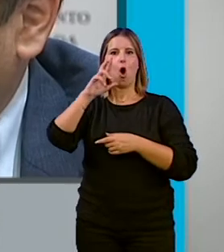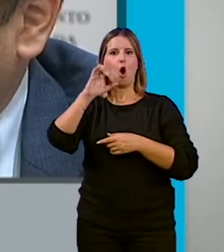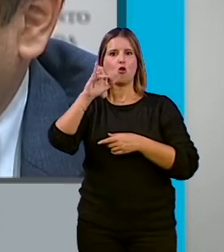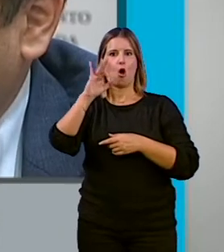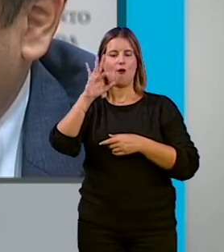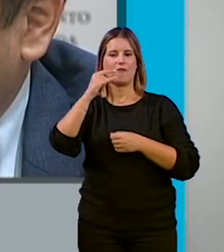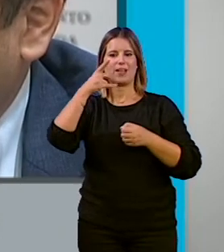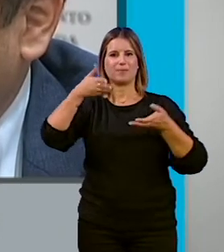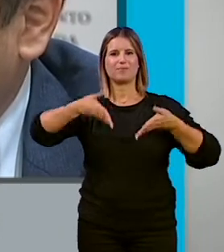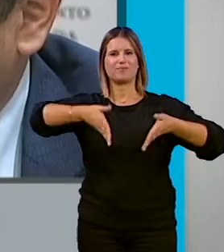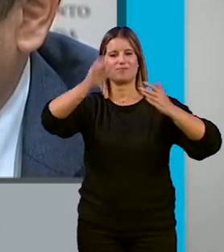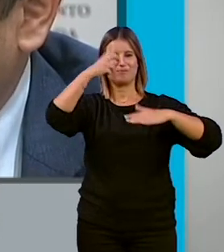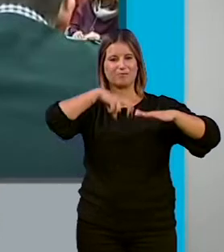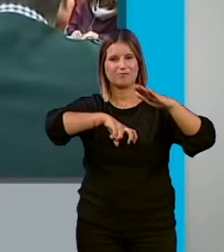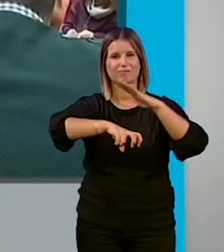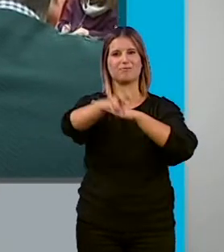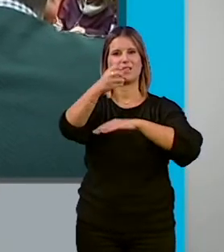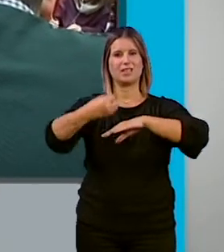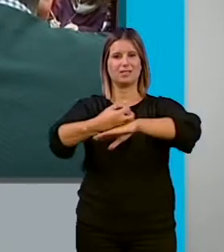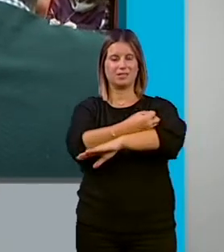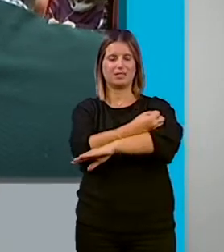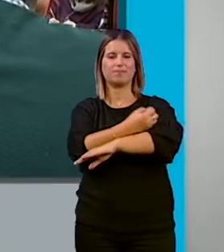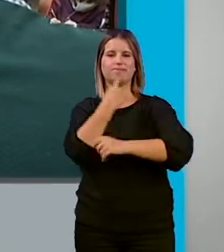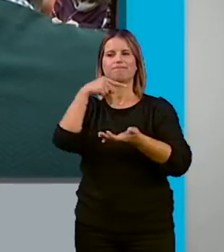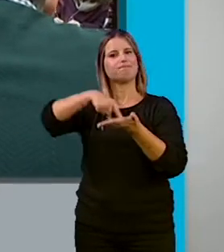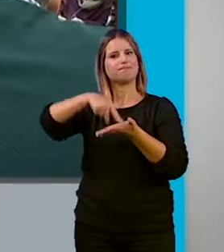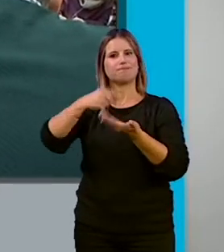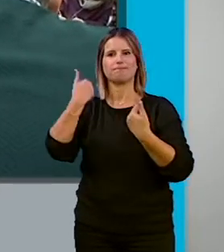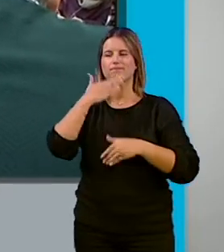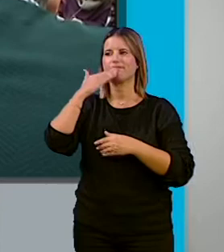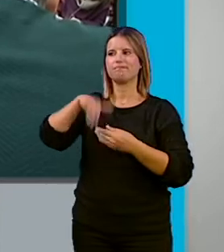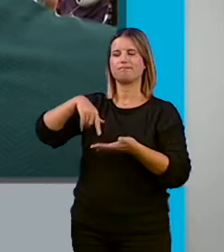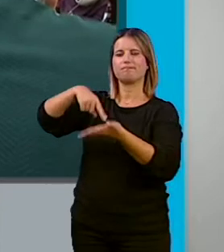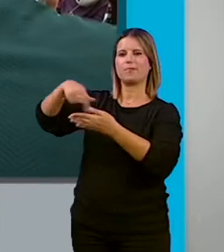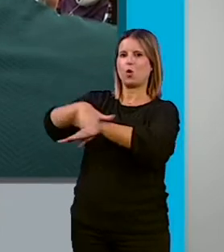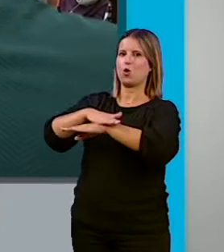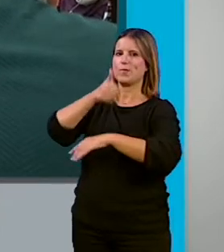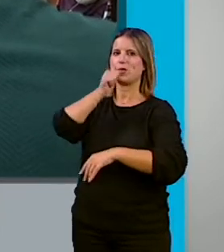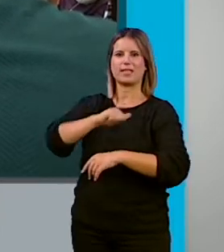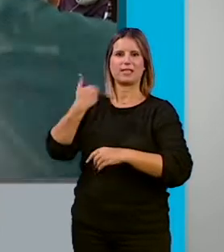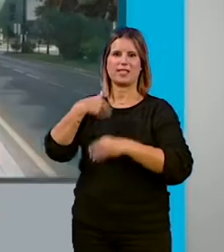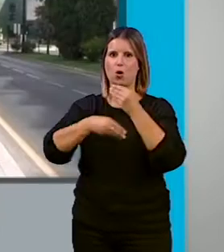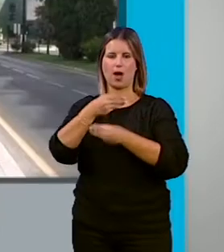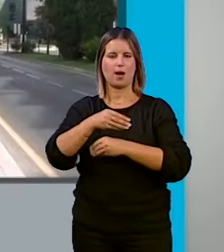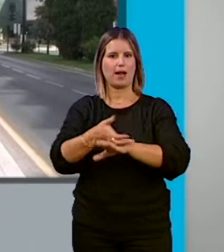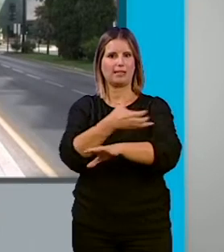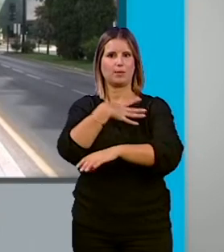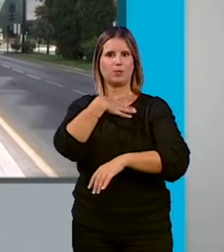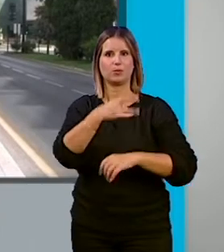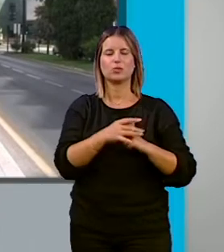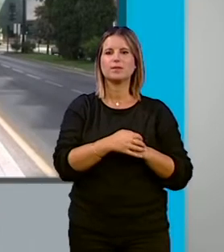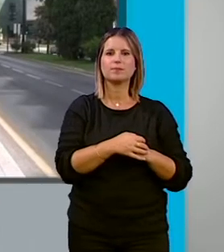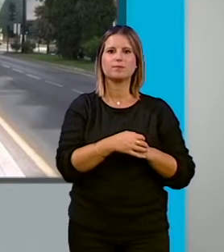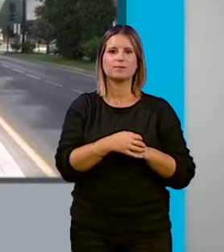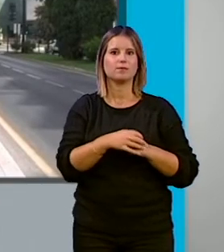a su paso por el barrio, ante lo que ha pedido al alcalde Cuenca que exija al gobierno de Sánchez que lo ejecute lo antes posible. Las